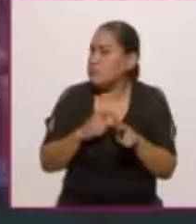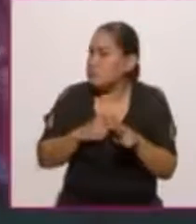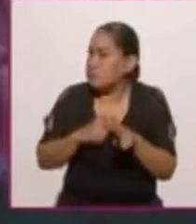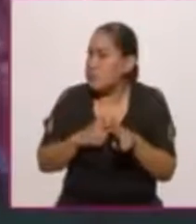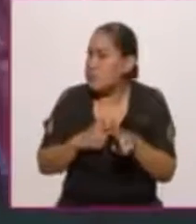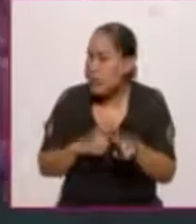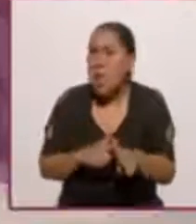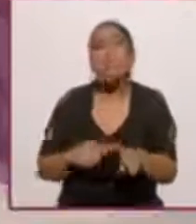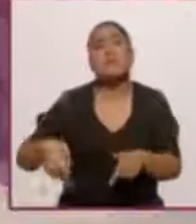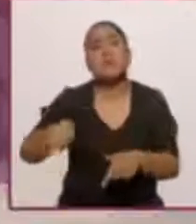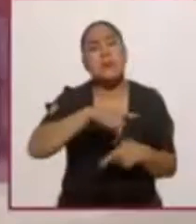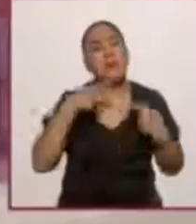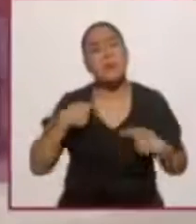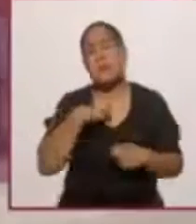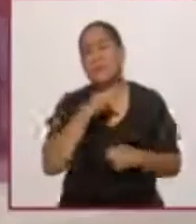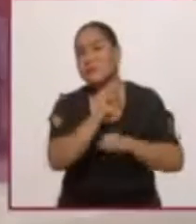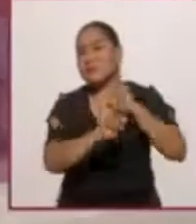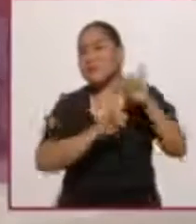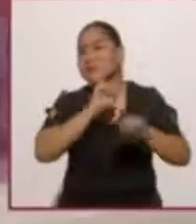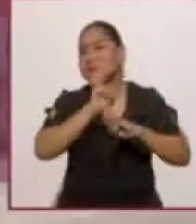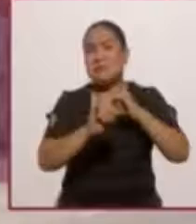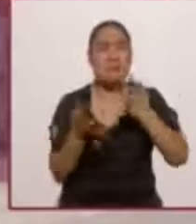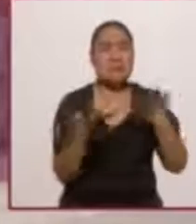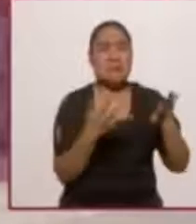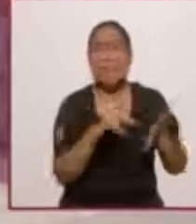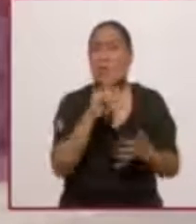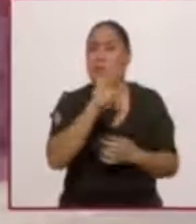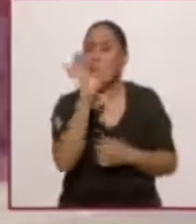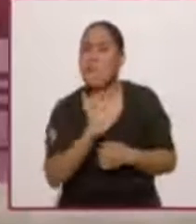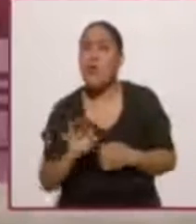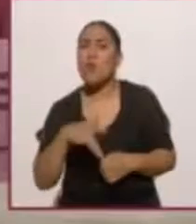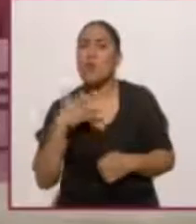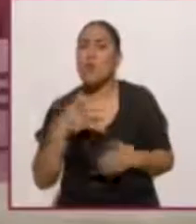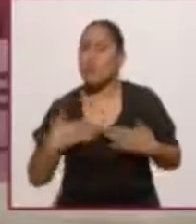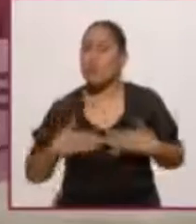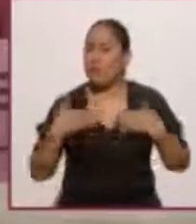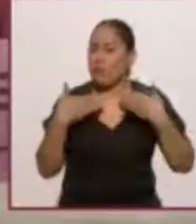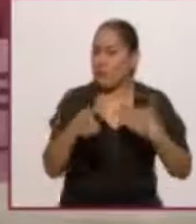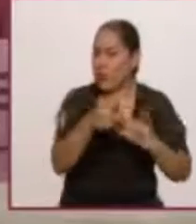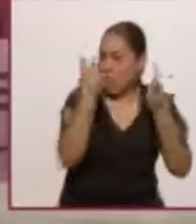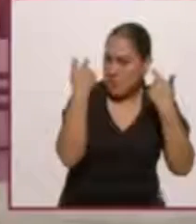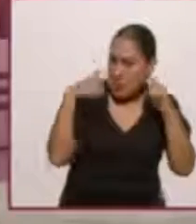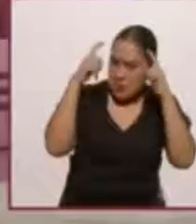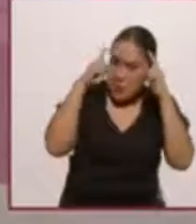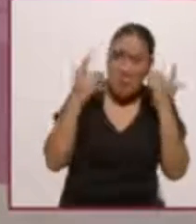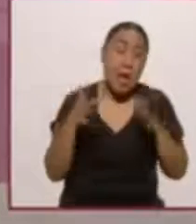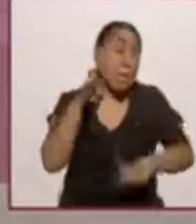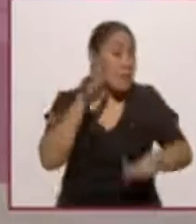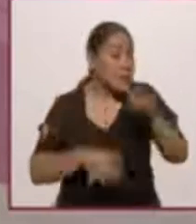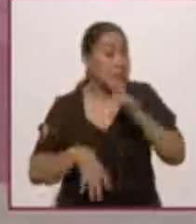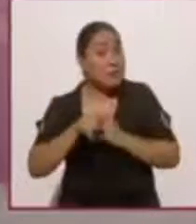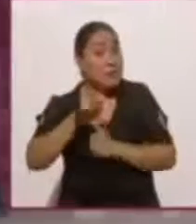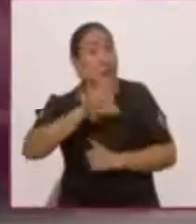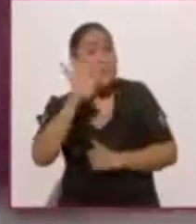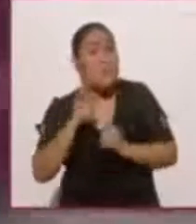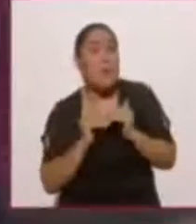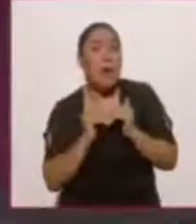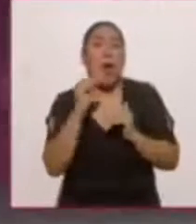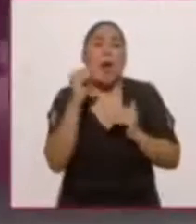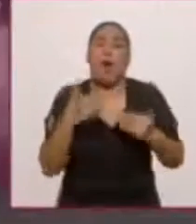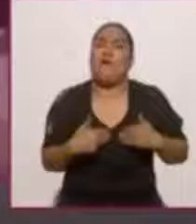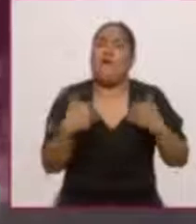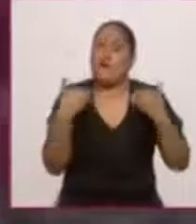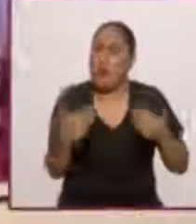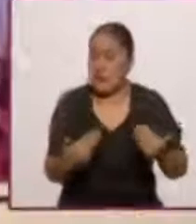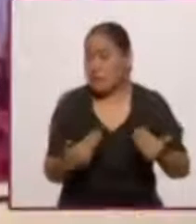aprobación de alrededor de 70%, a veces hasta 75%, que